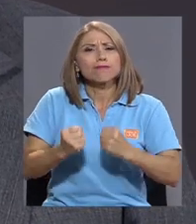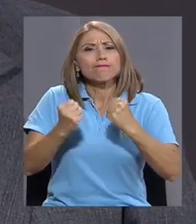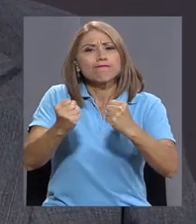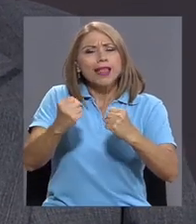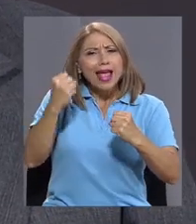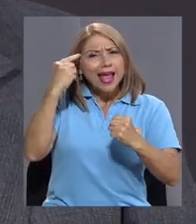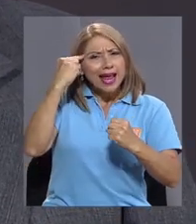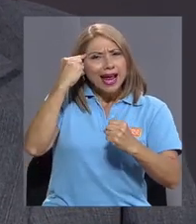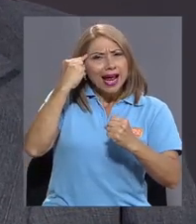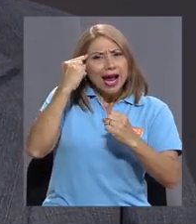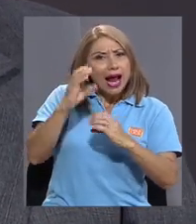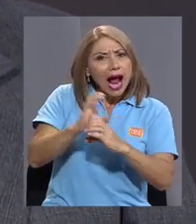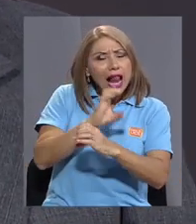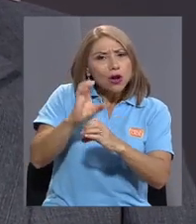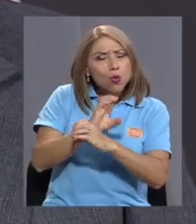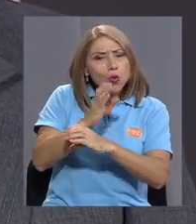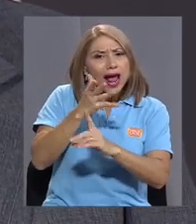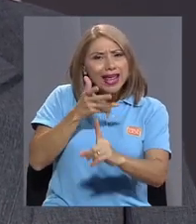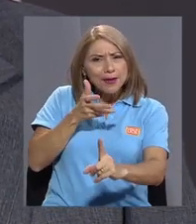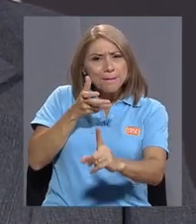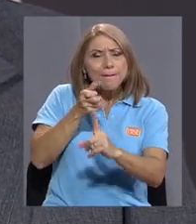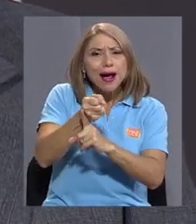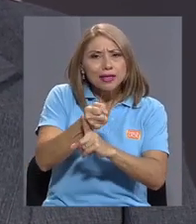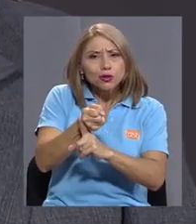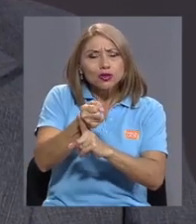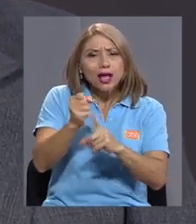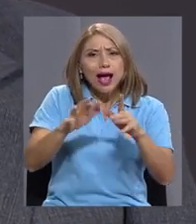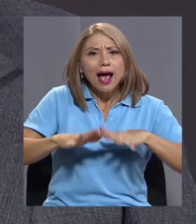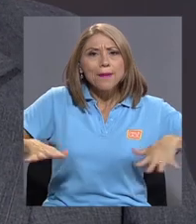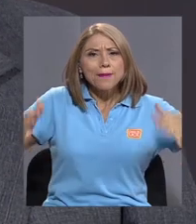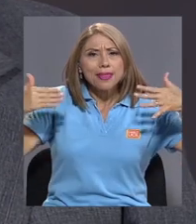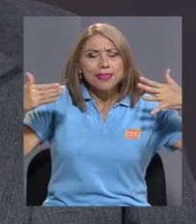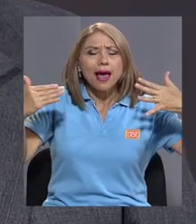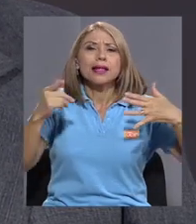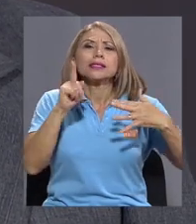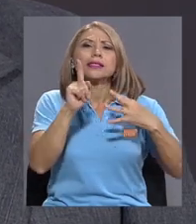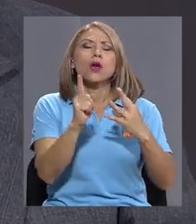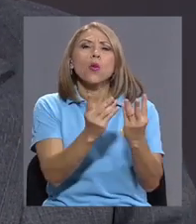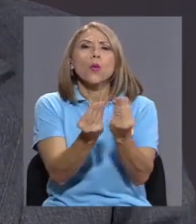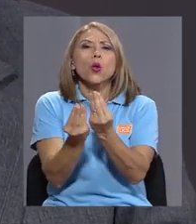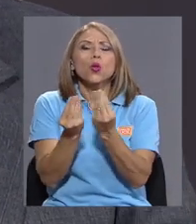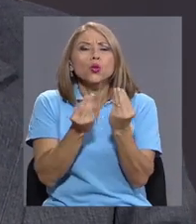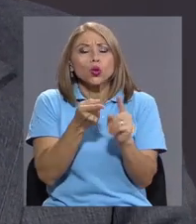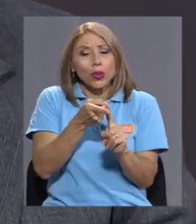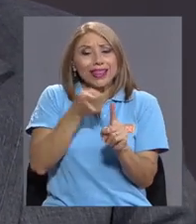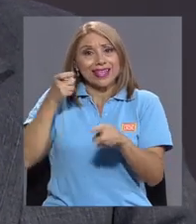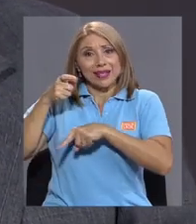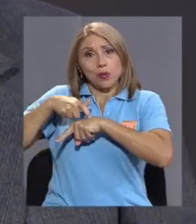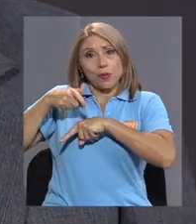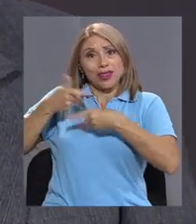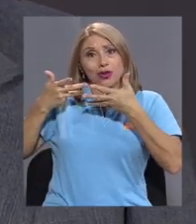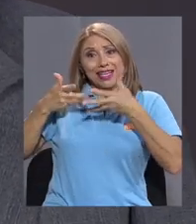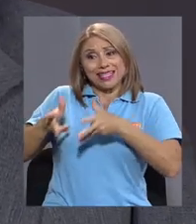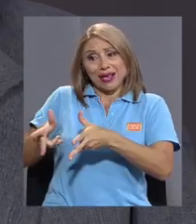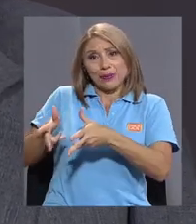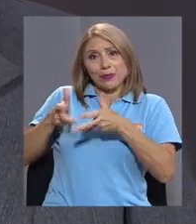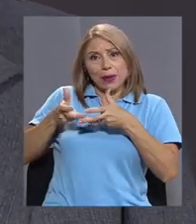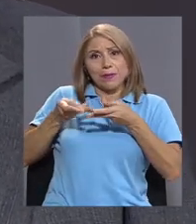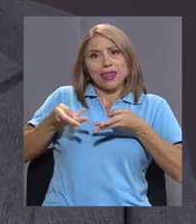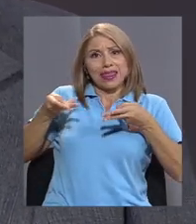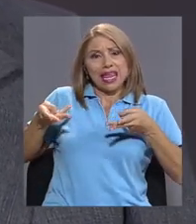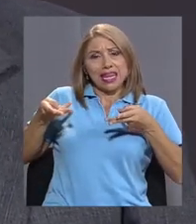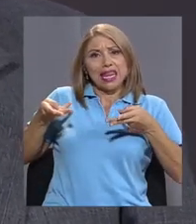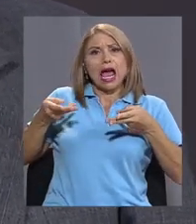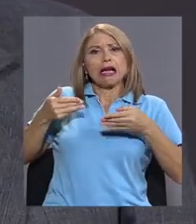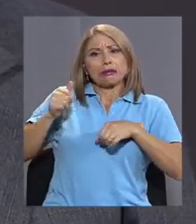los impactos ambientales, las cargas ambientales de un producto o proceso, desde la extracción de la materia prima, pasando por todas